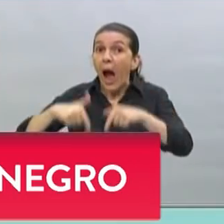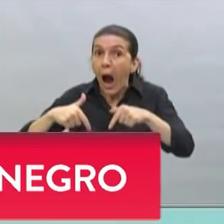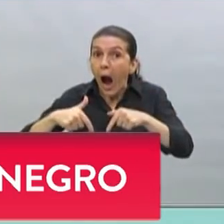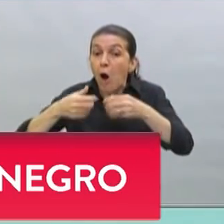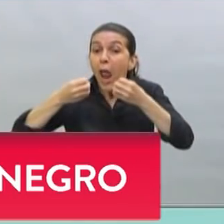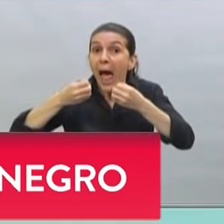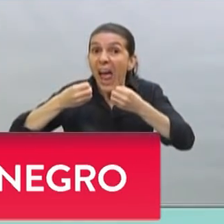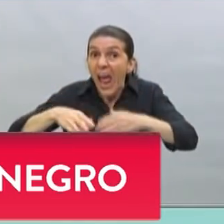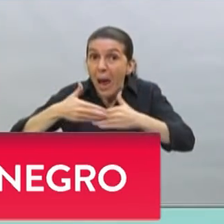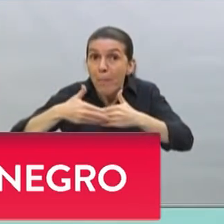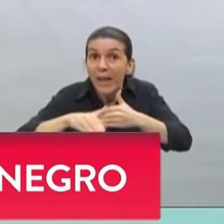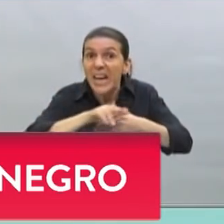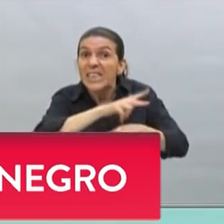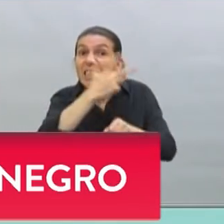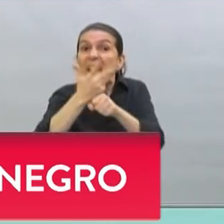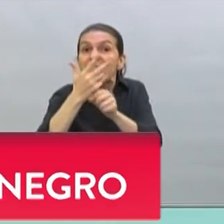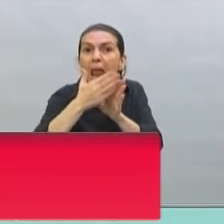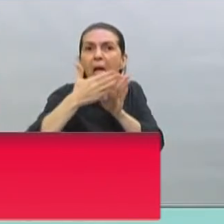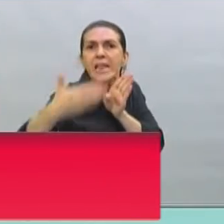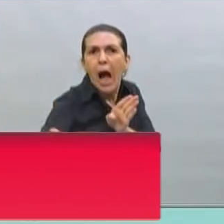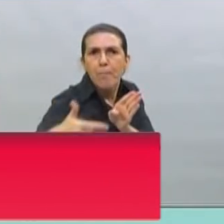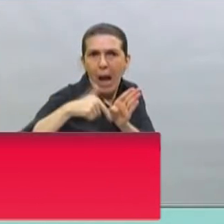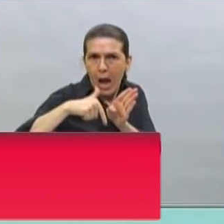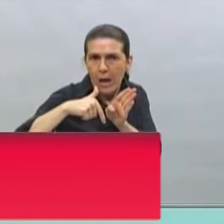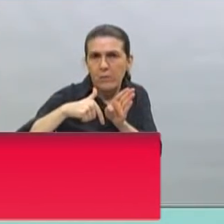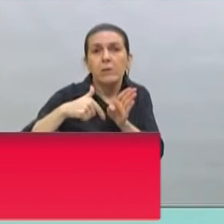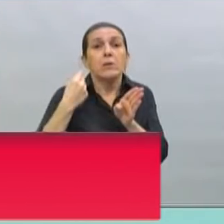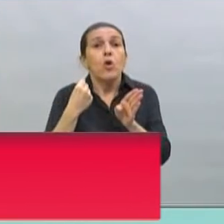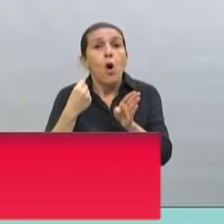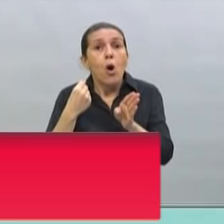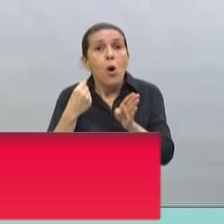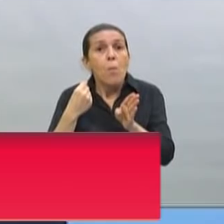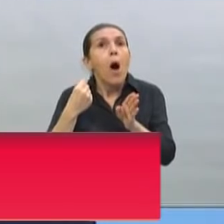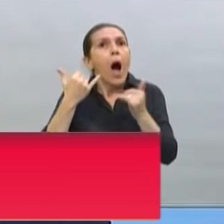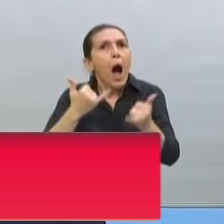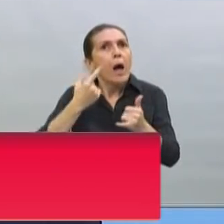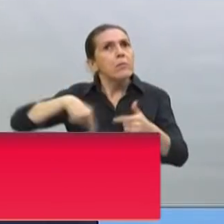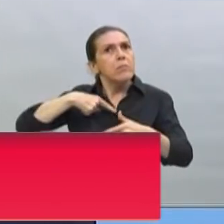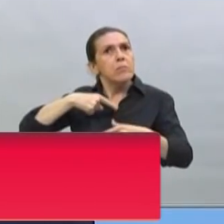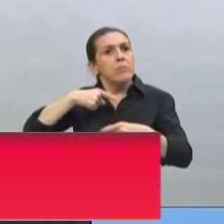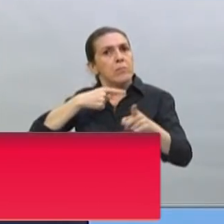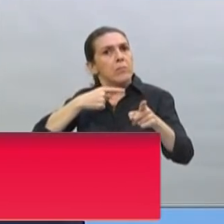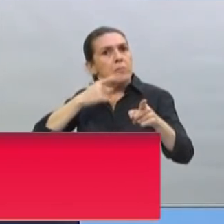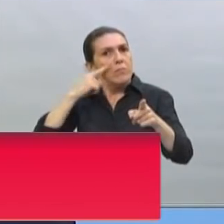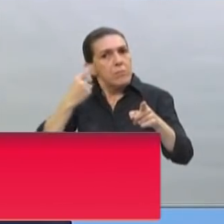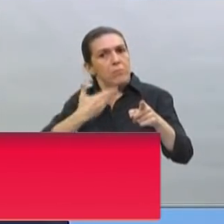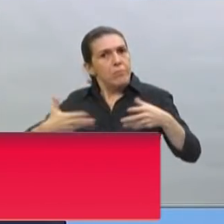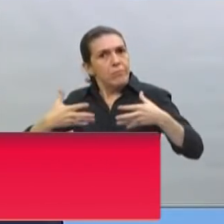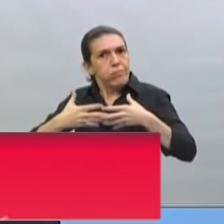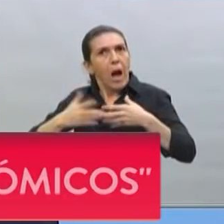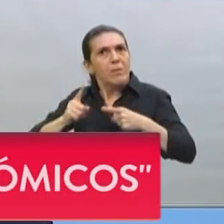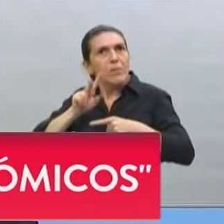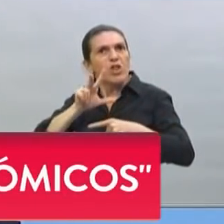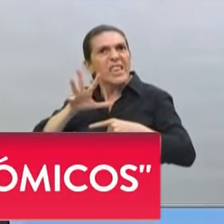esta tercera etapa, donde empezamos a tener en cuenta lo que hemos experimentado en estos 35